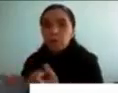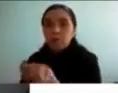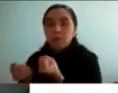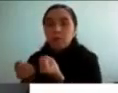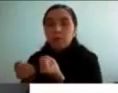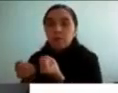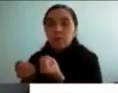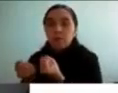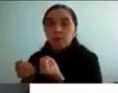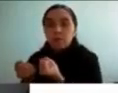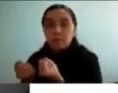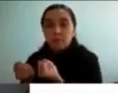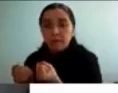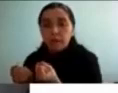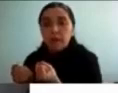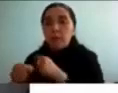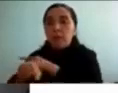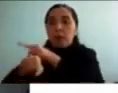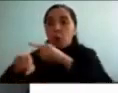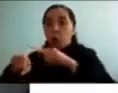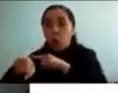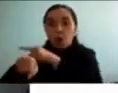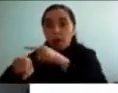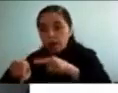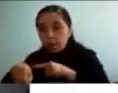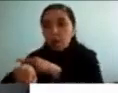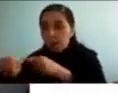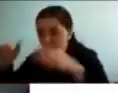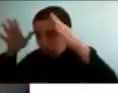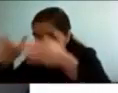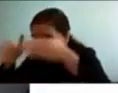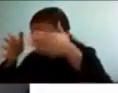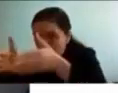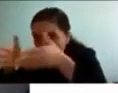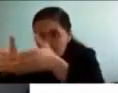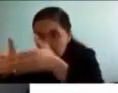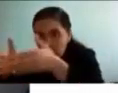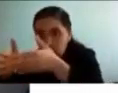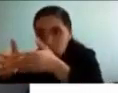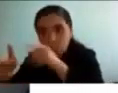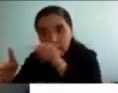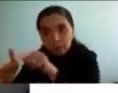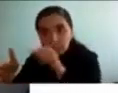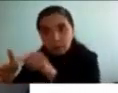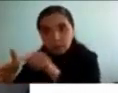mete horas y dedica muchísimo tiempo en aquellas